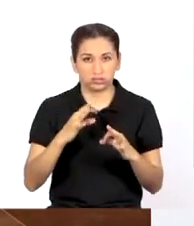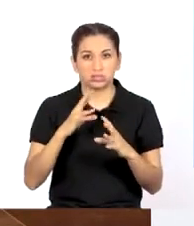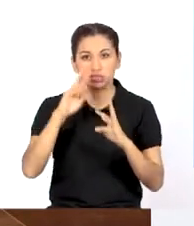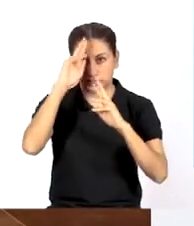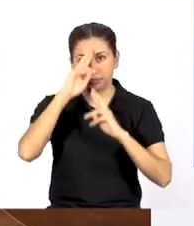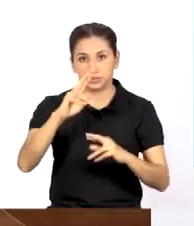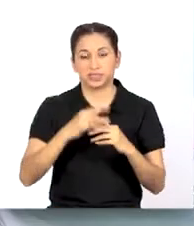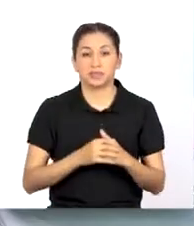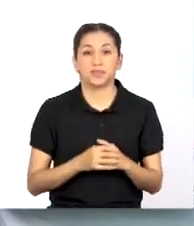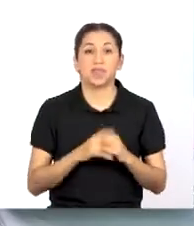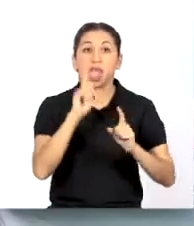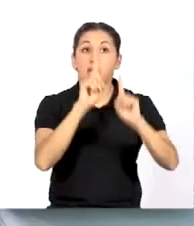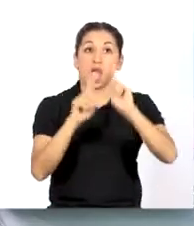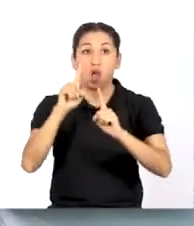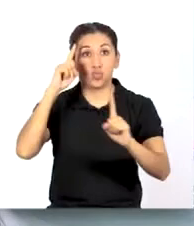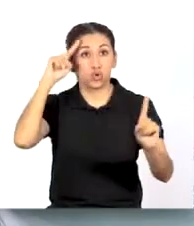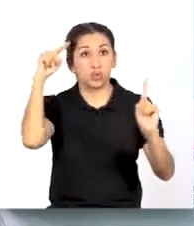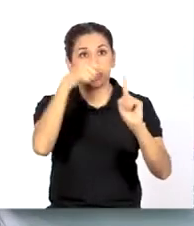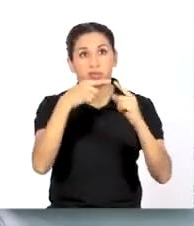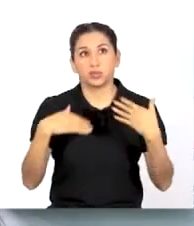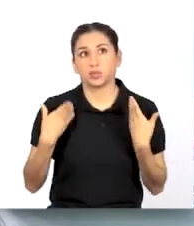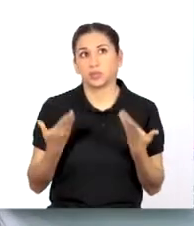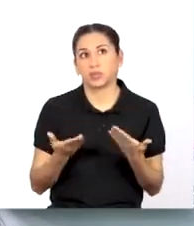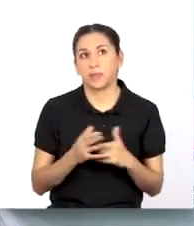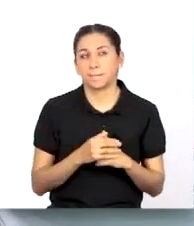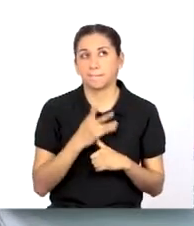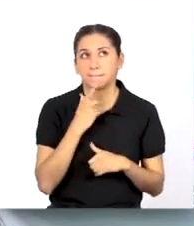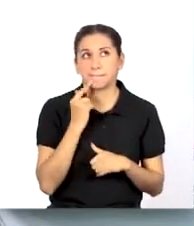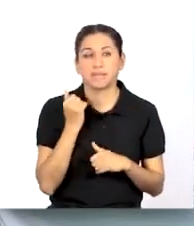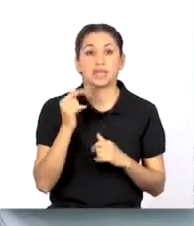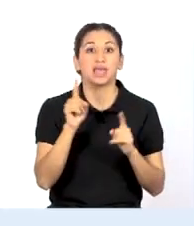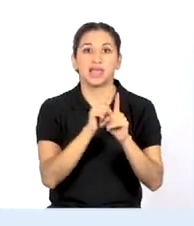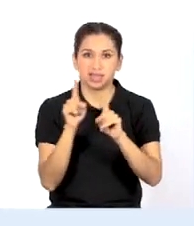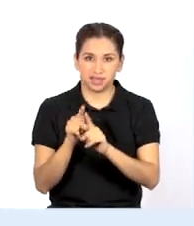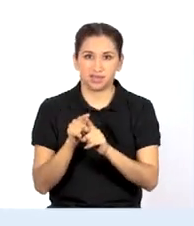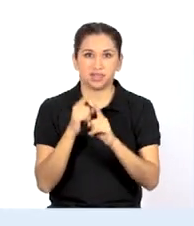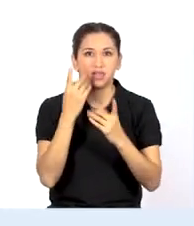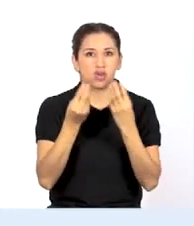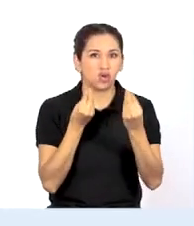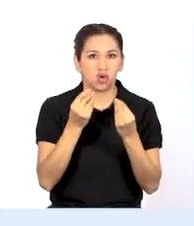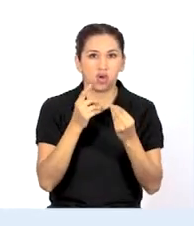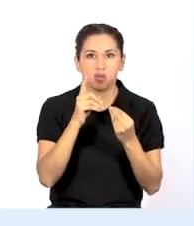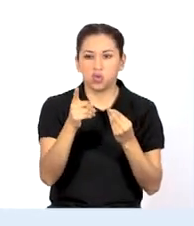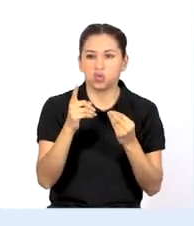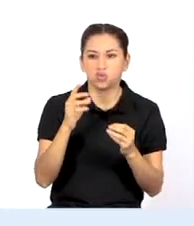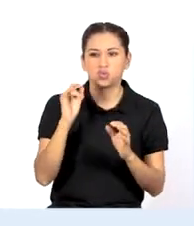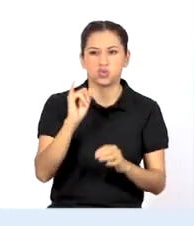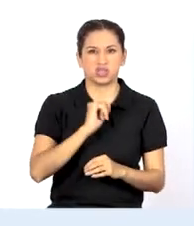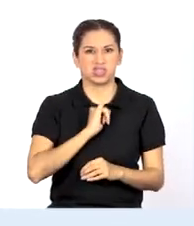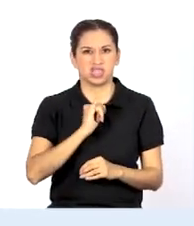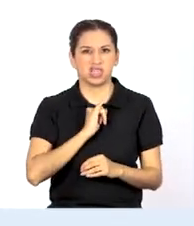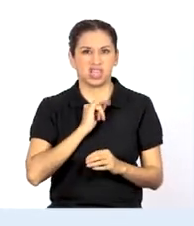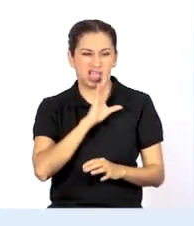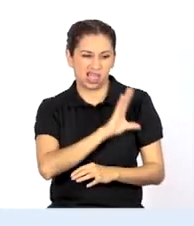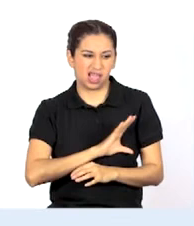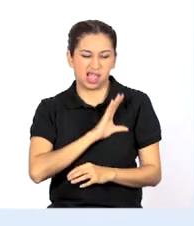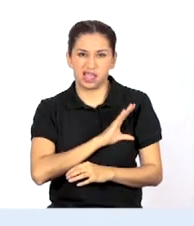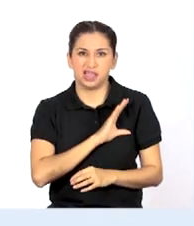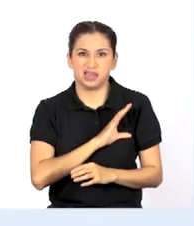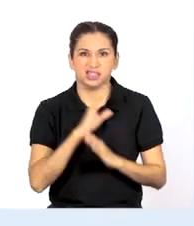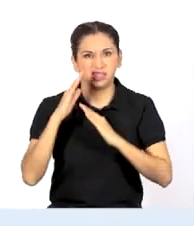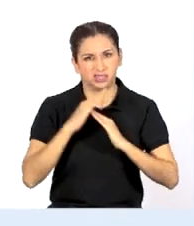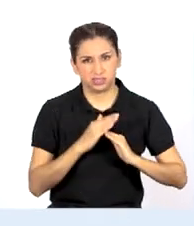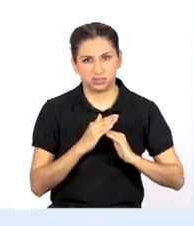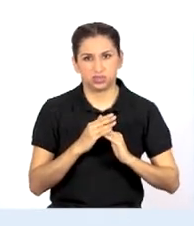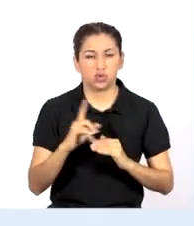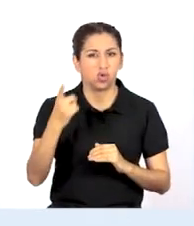deseas cumplir. Algunos objetivos podrían ser identificar las conductas discriminatorias. Conocer